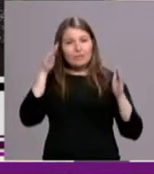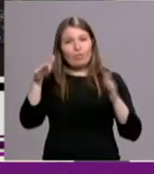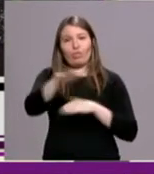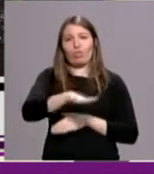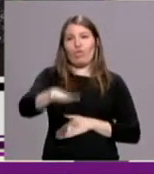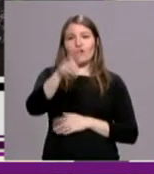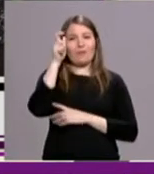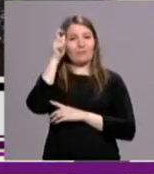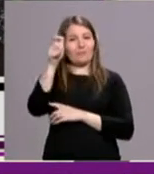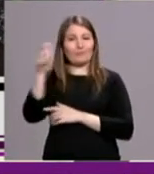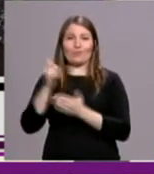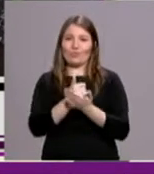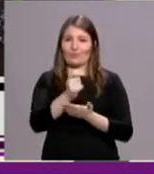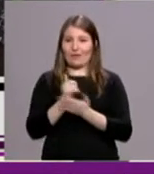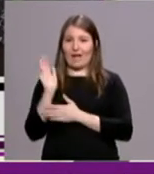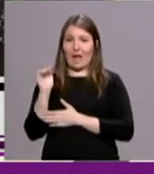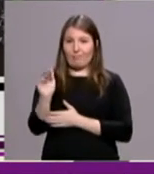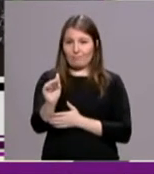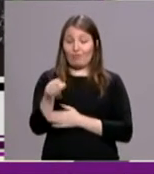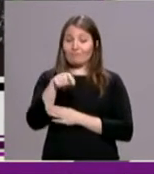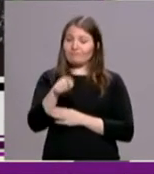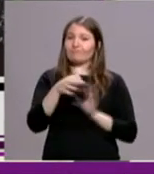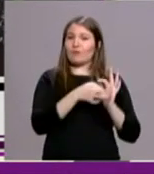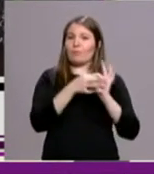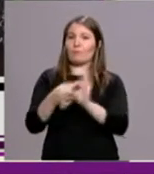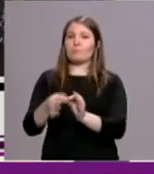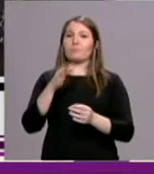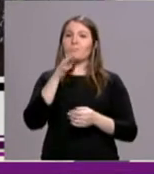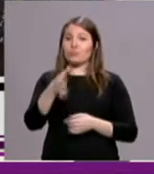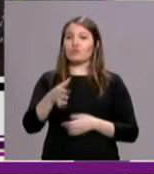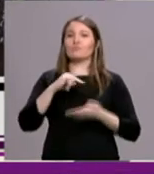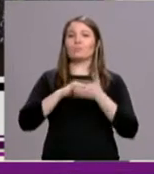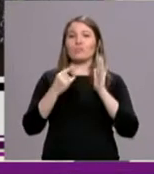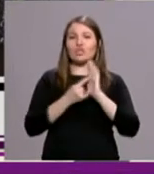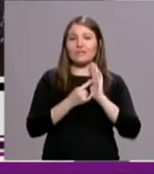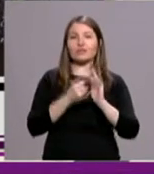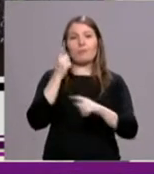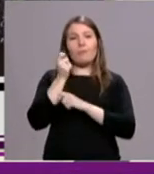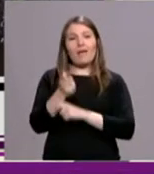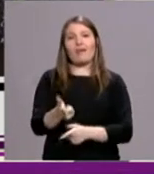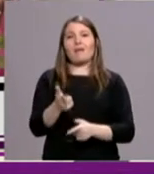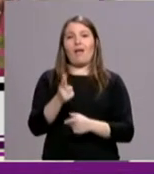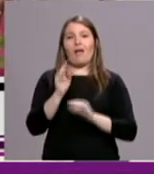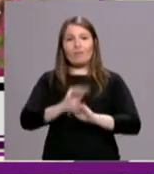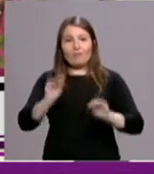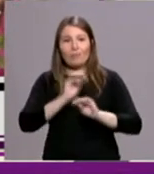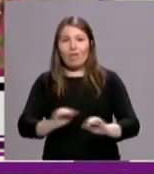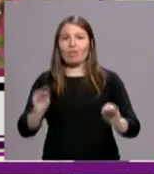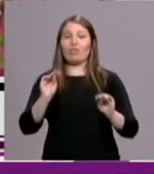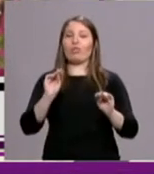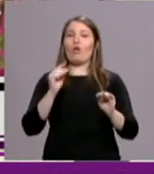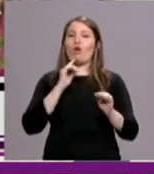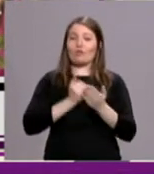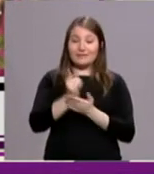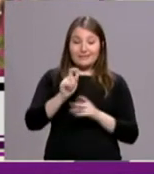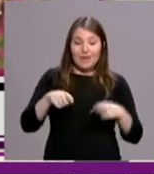Este proyecto comprende actividades relacionadas directamente con la agricultura, la explotación de recursos naturales y forestales, capacitación y formación